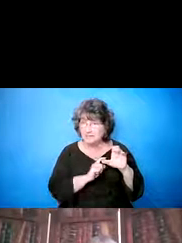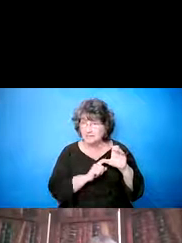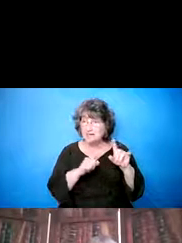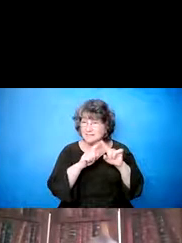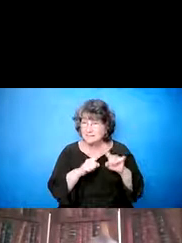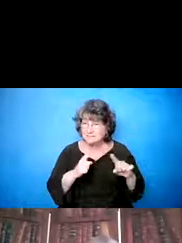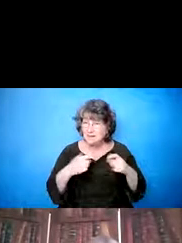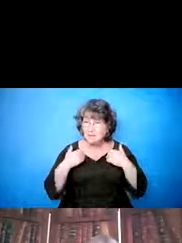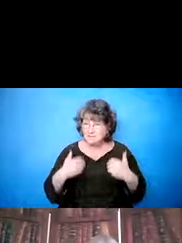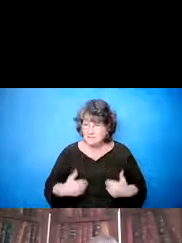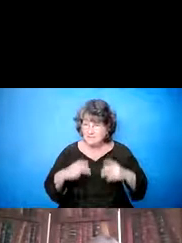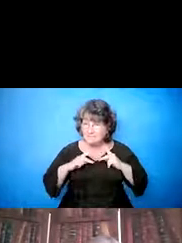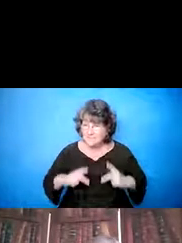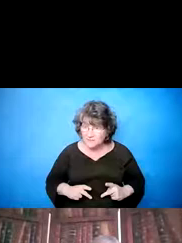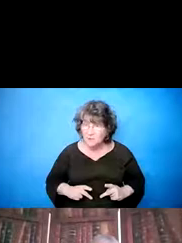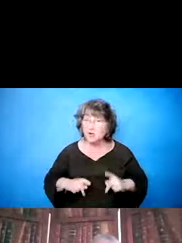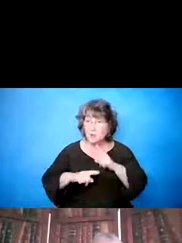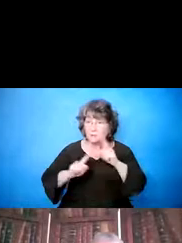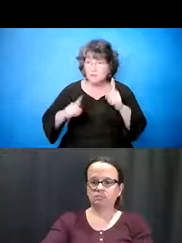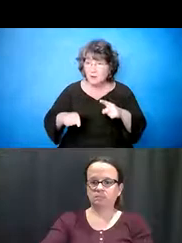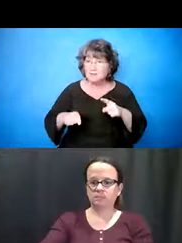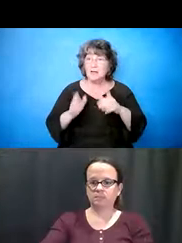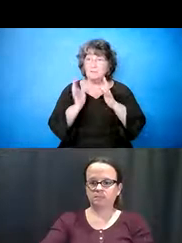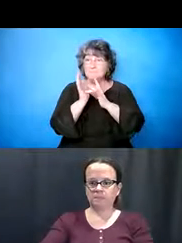a seis meses para usted verlo. Pero,